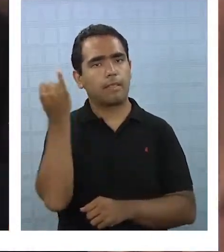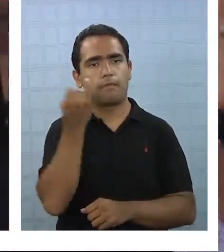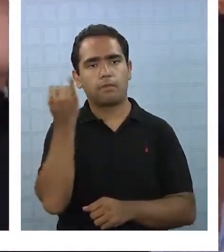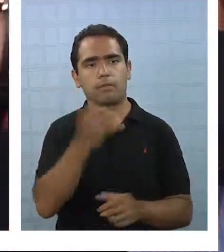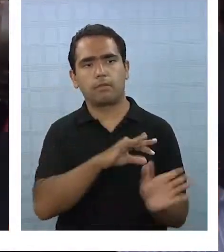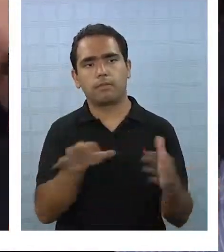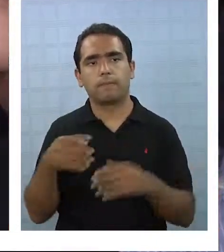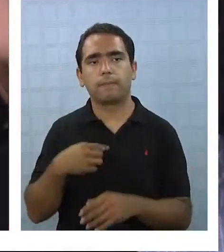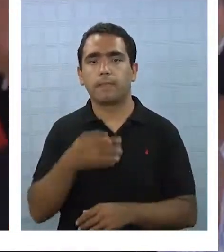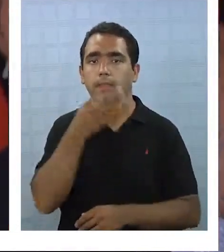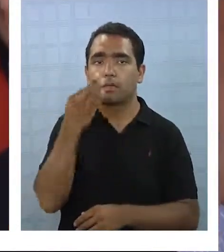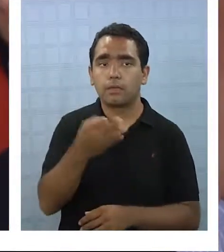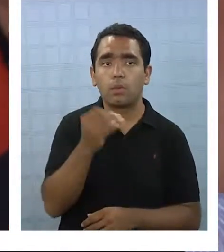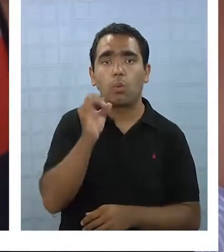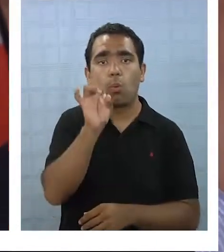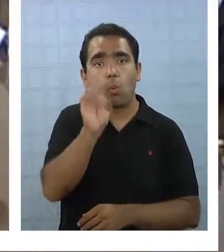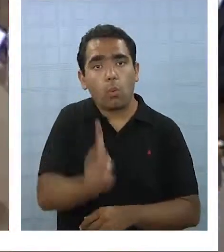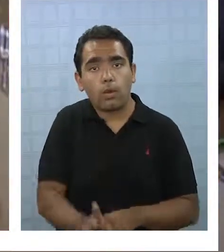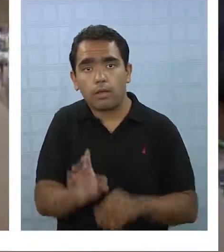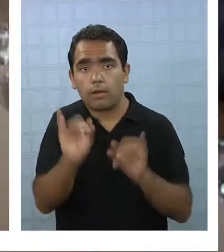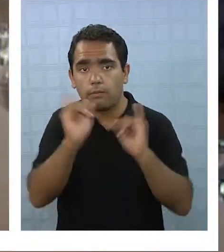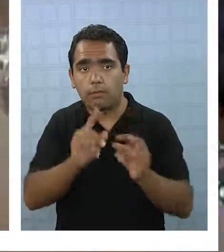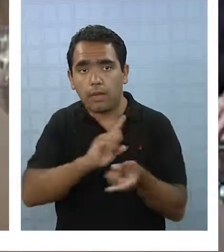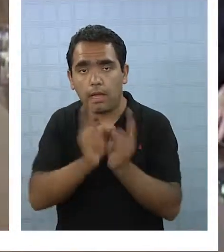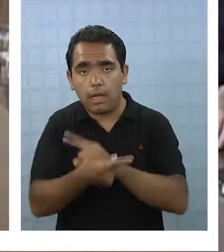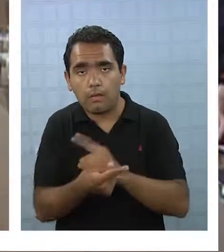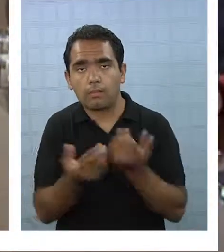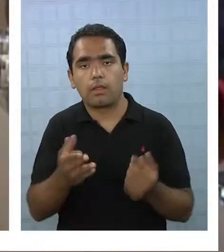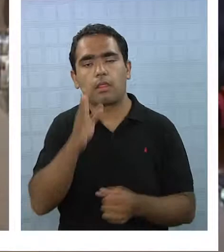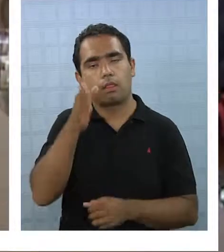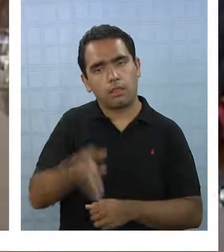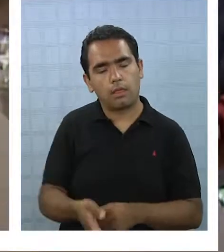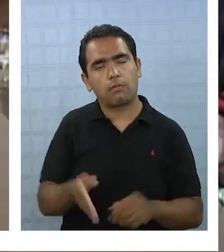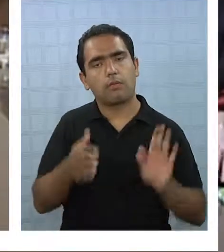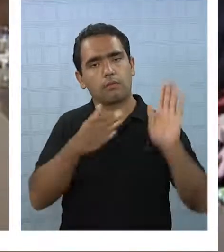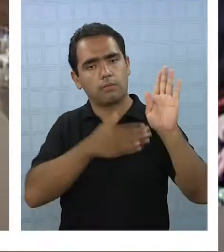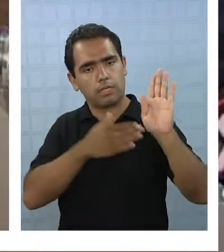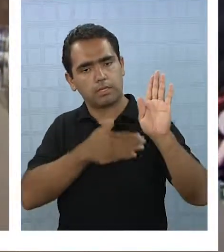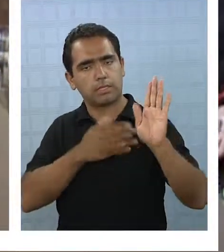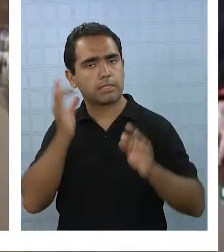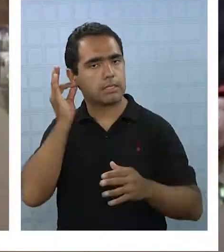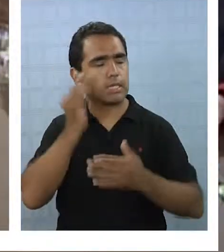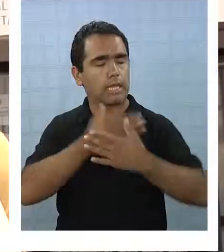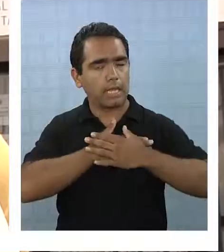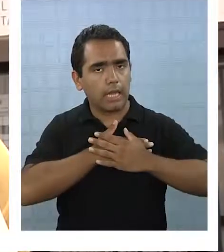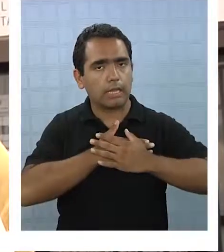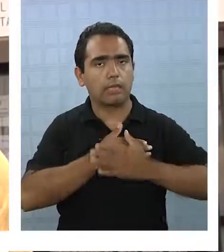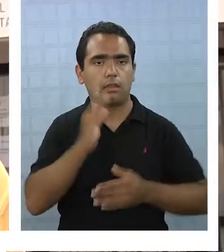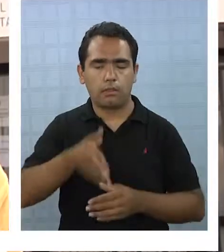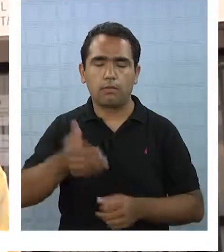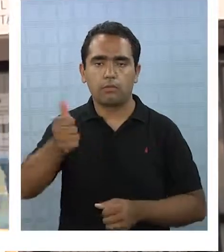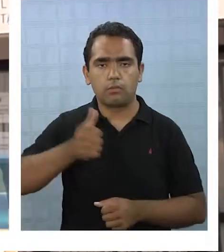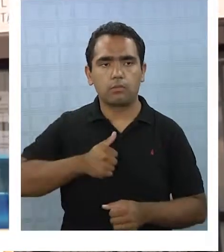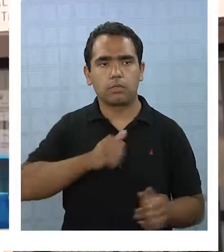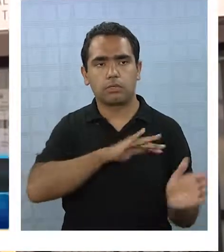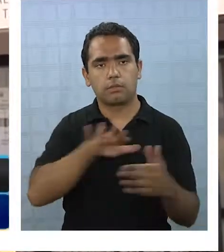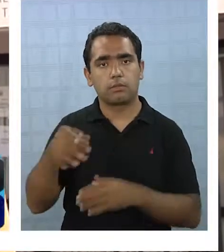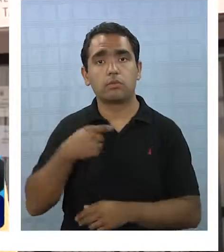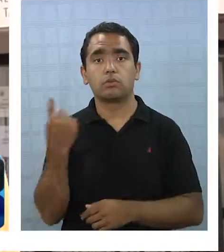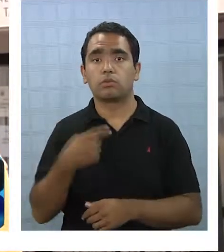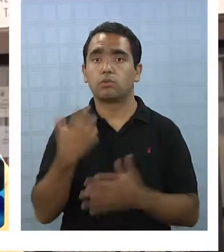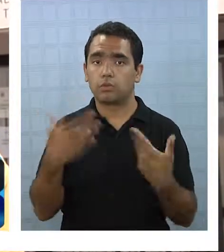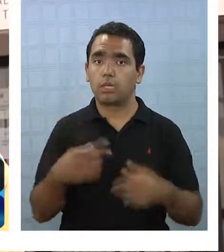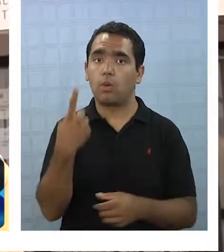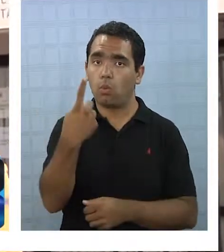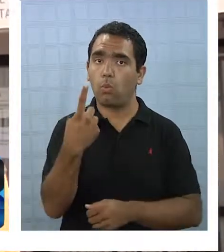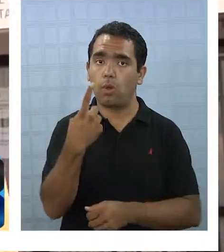única forma de revertir esta situación es cumpliendo con los compromisos asumidos por la Presidenta en su campaña. Recién cumplimos un año de gobierno, nos quedan tres,